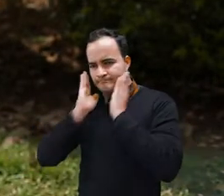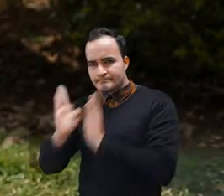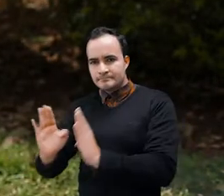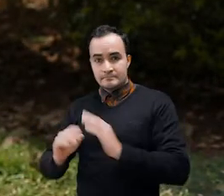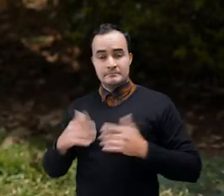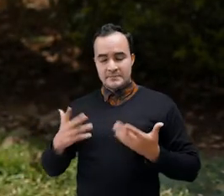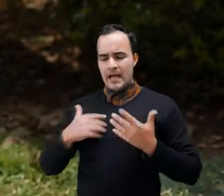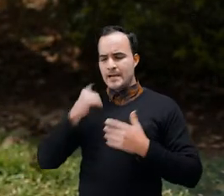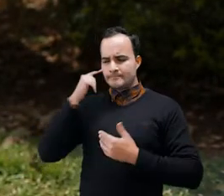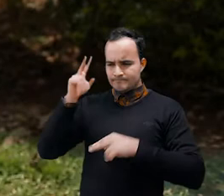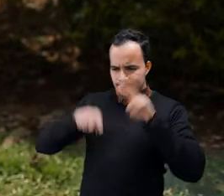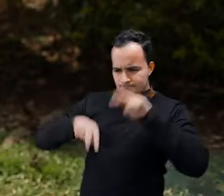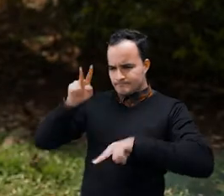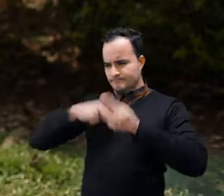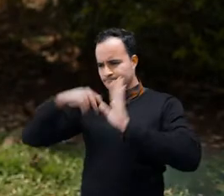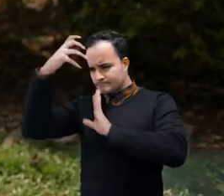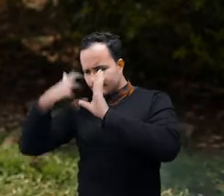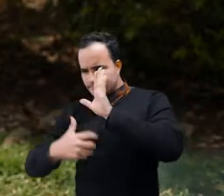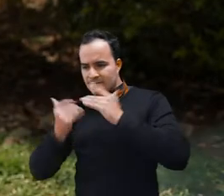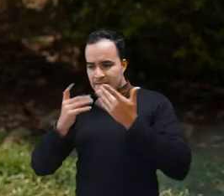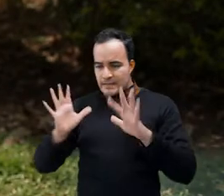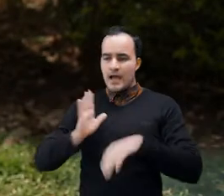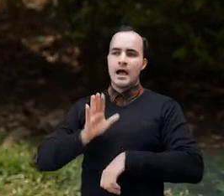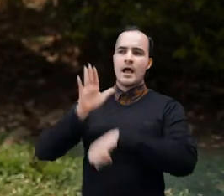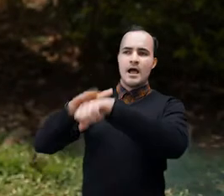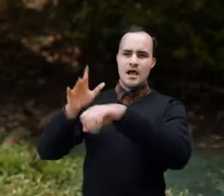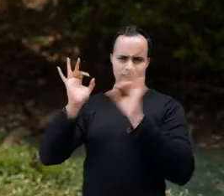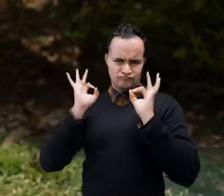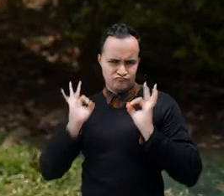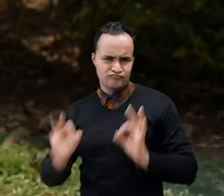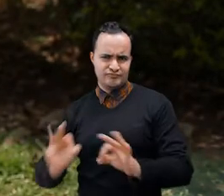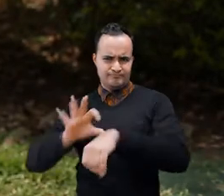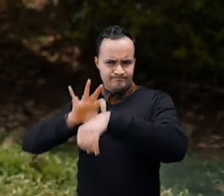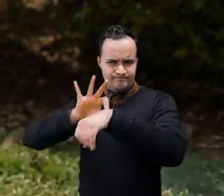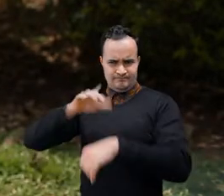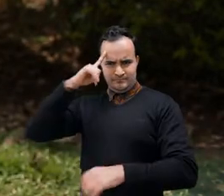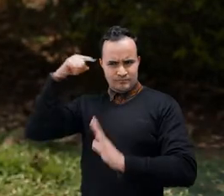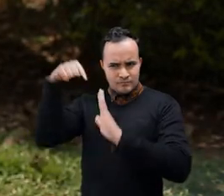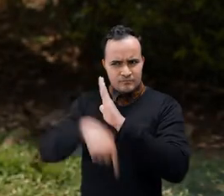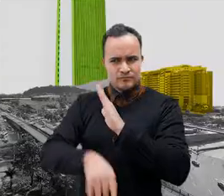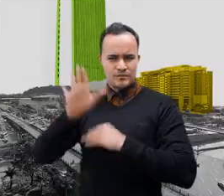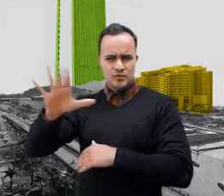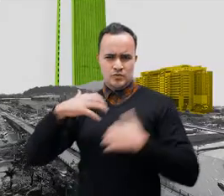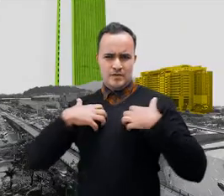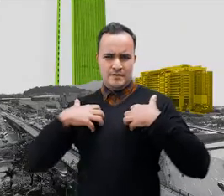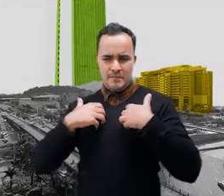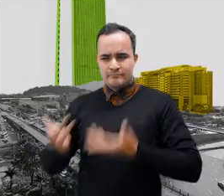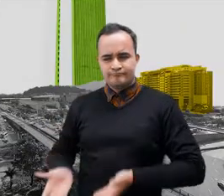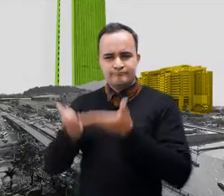derivamos a una clínica veterinaria externa para continuar con el tratamiento.